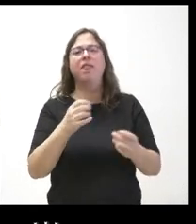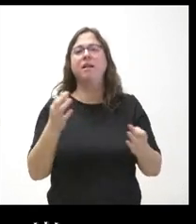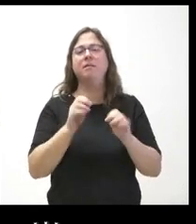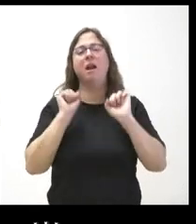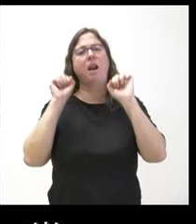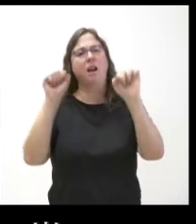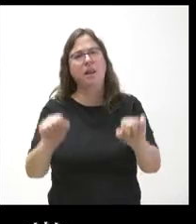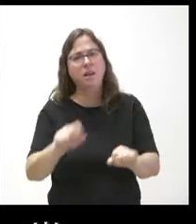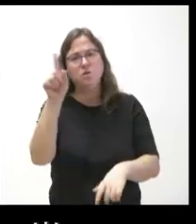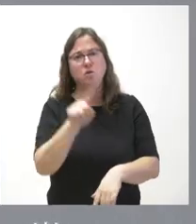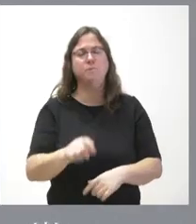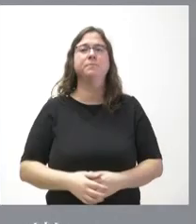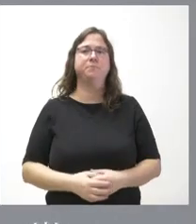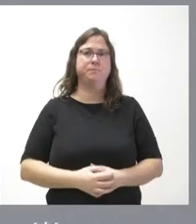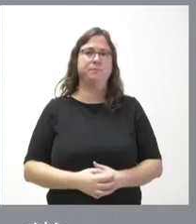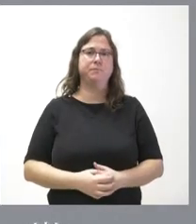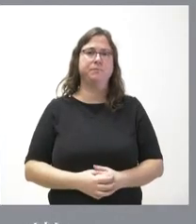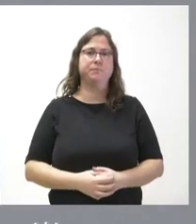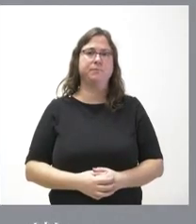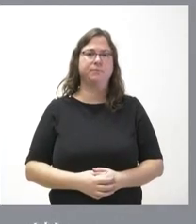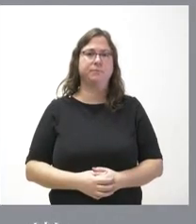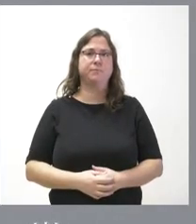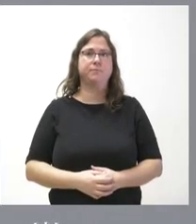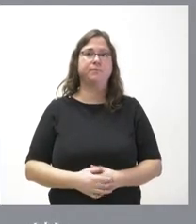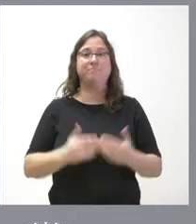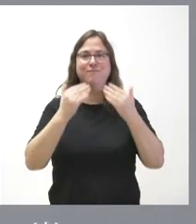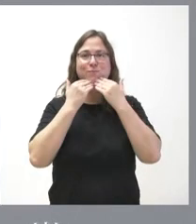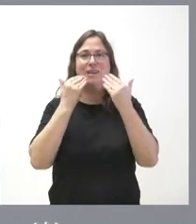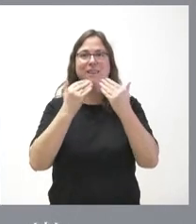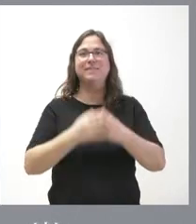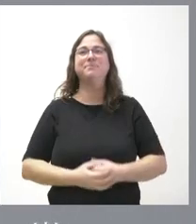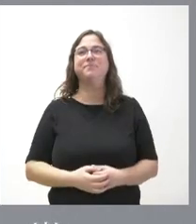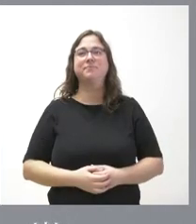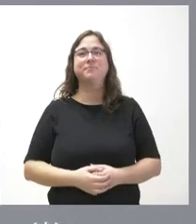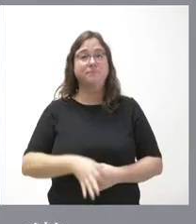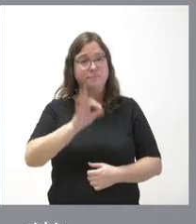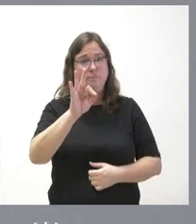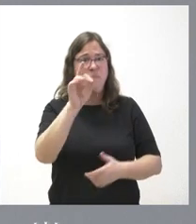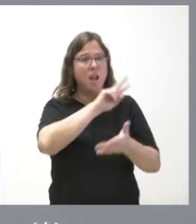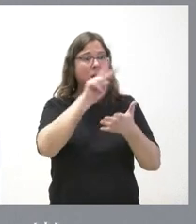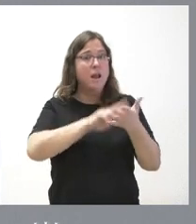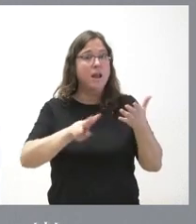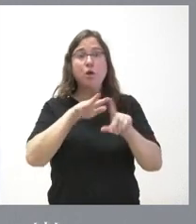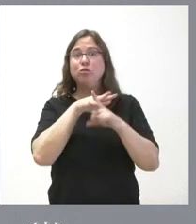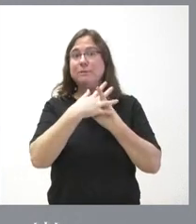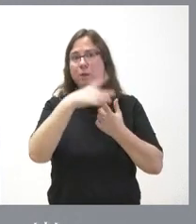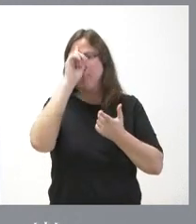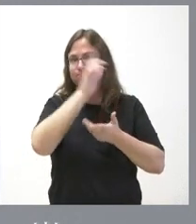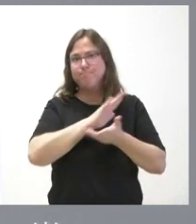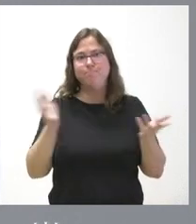retraso. Gracias. Sí, pues muchas gracias. Sí, lo hemos leído, no se ve muy bien las circunstancias.